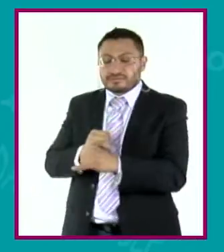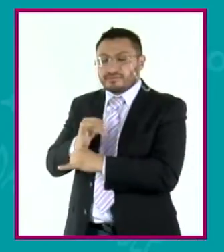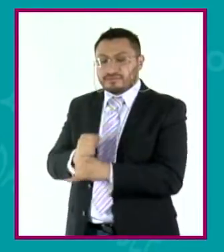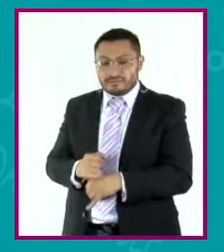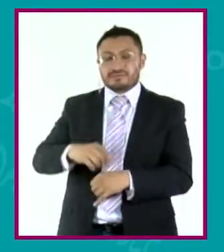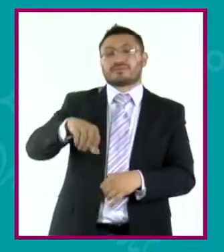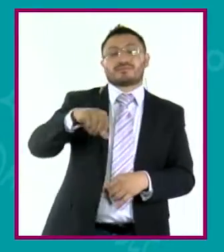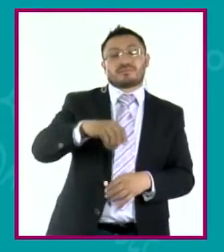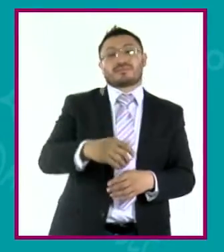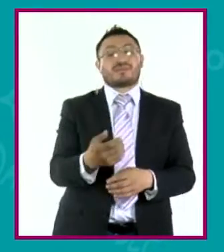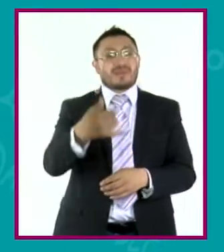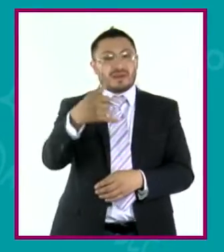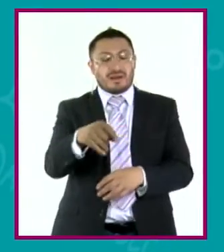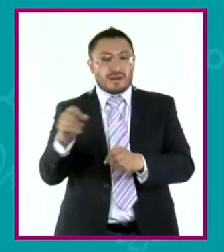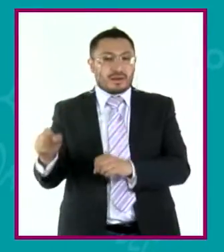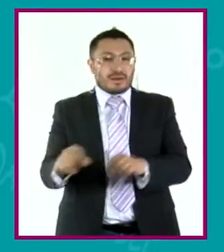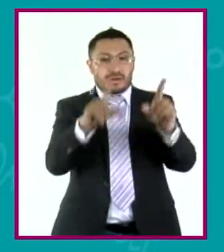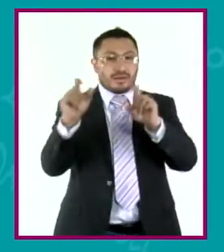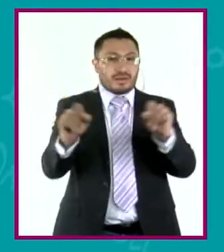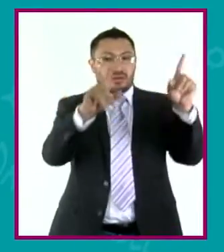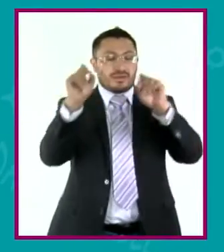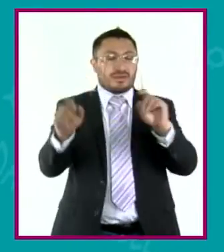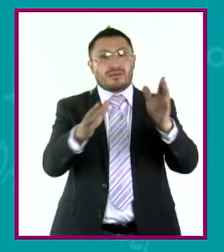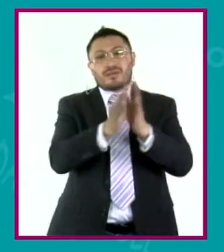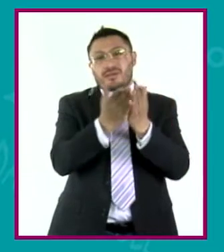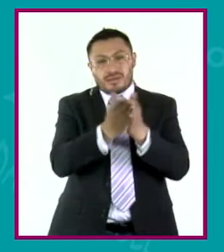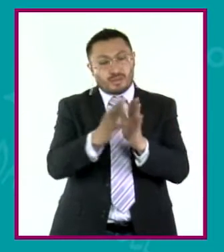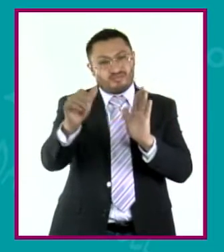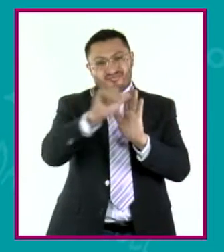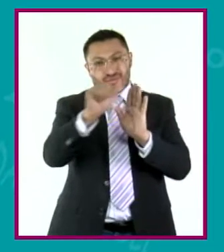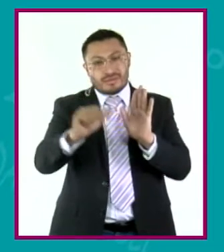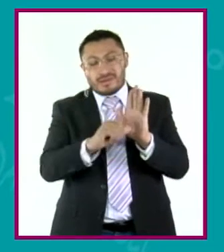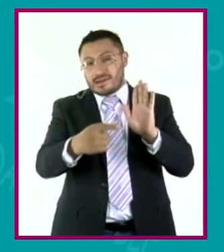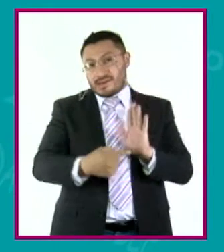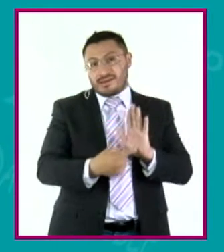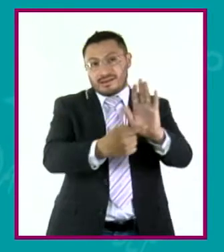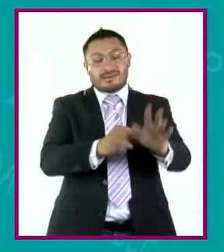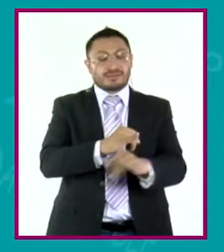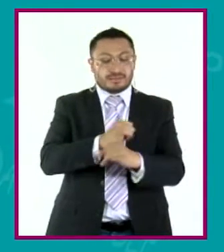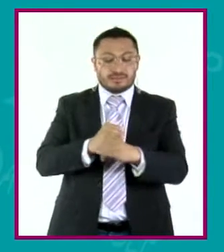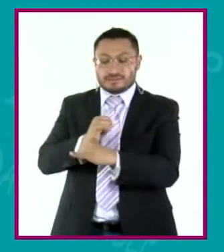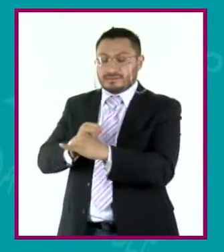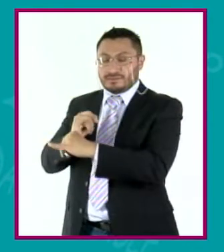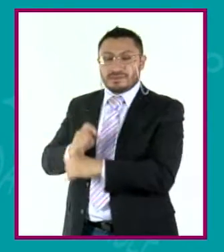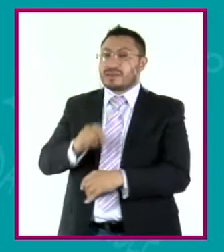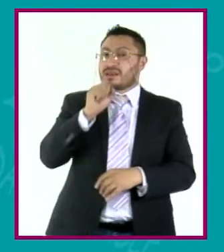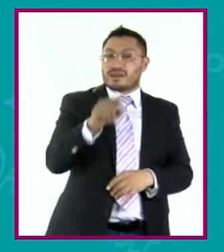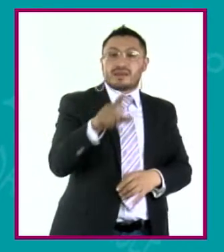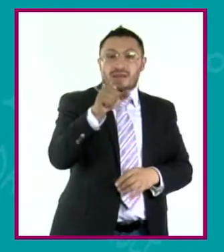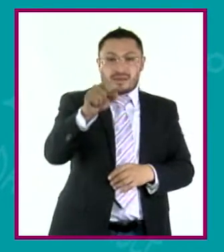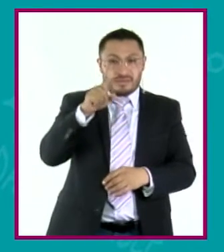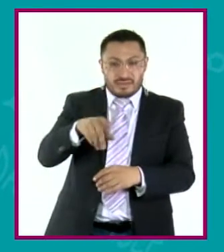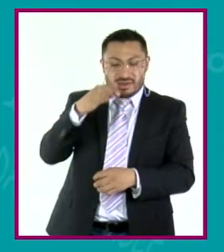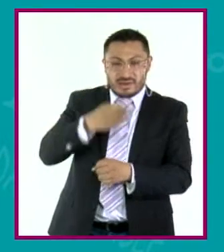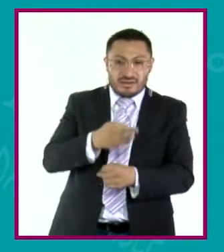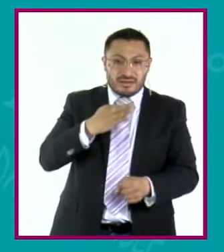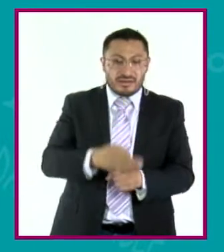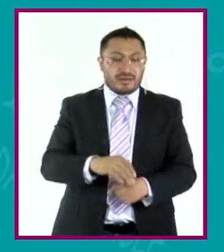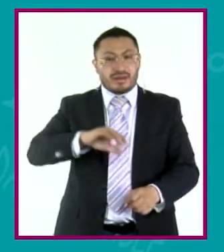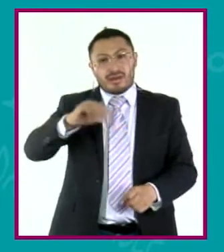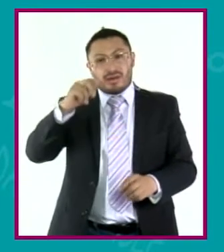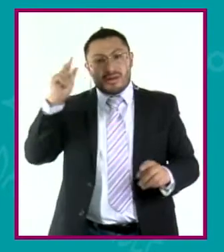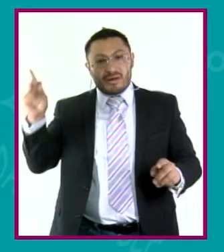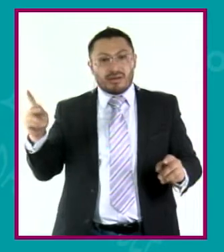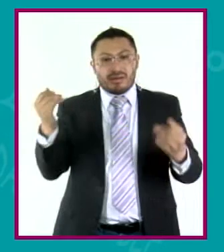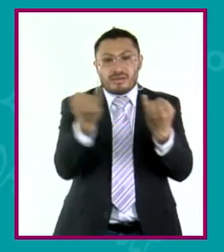estudian y publicó cantidades industriales de artículos y libros. De hecho, hasta el momento, no hay quien lo supere en el